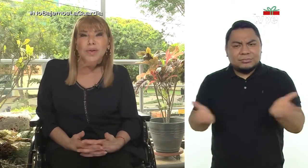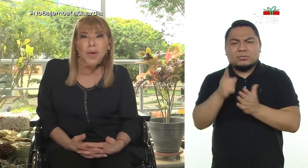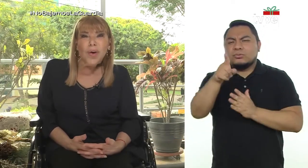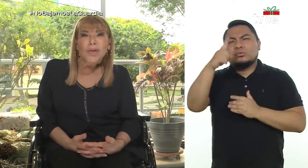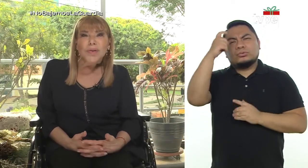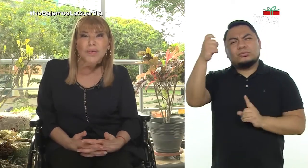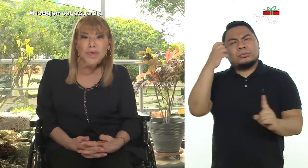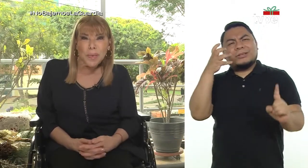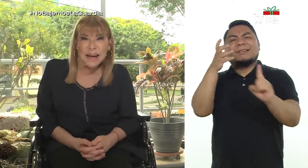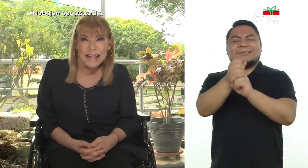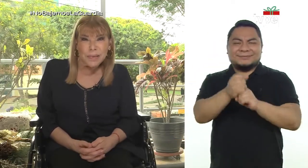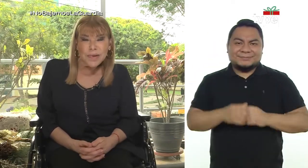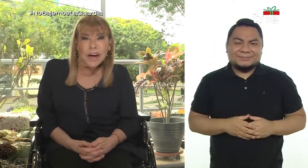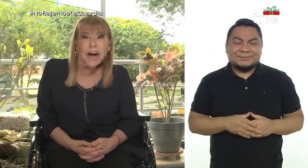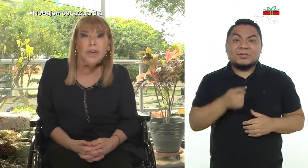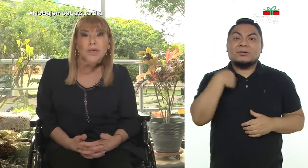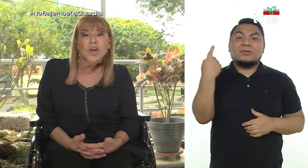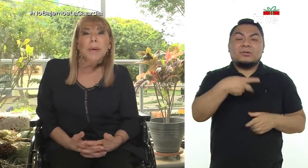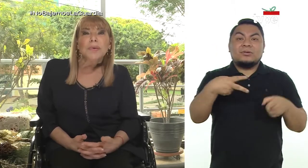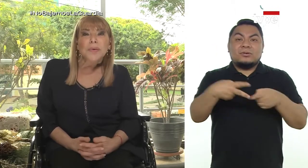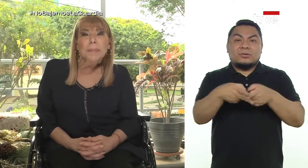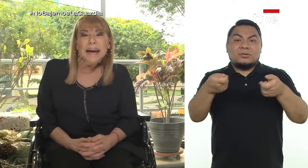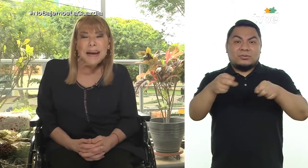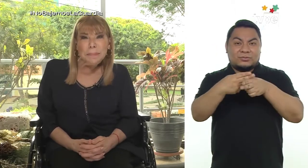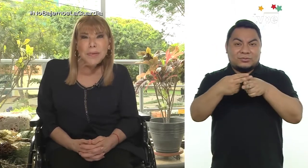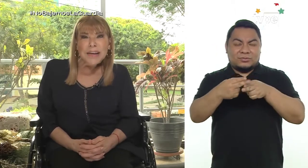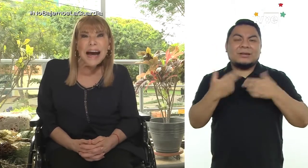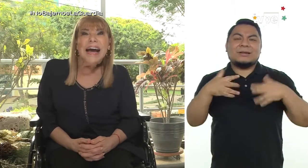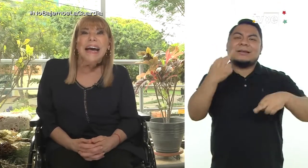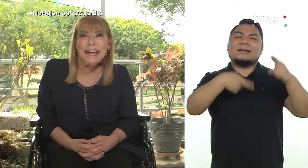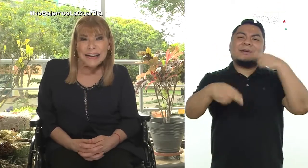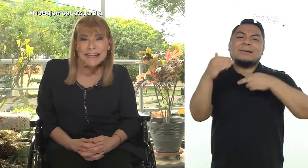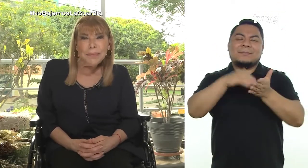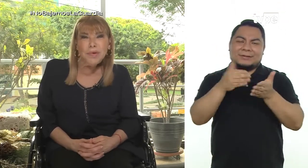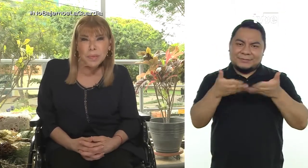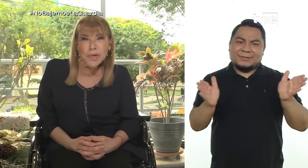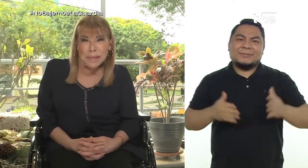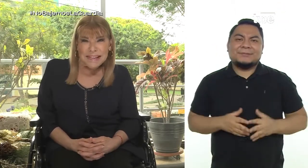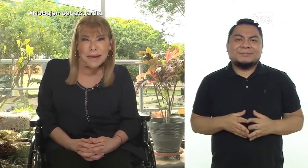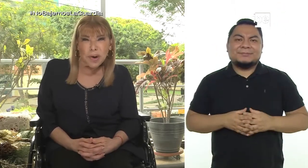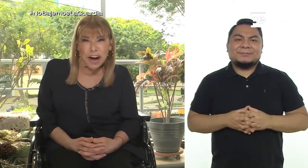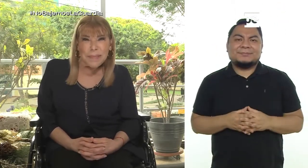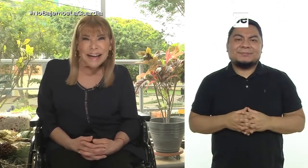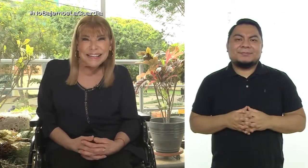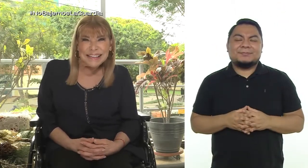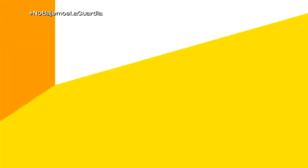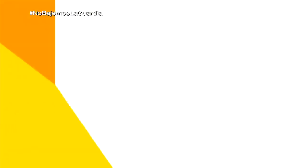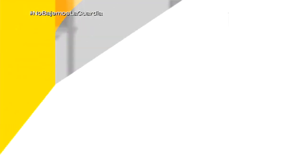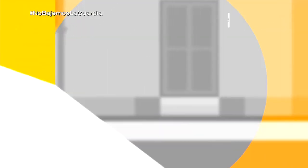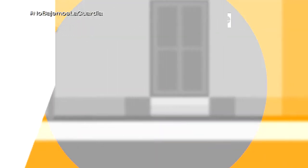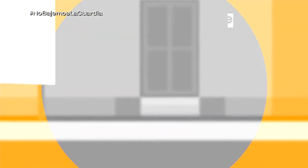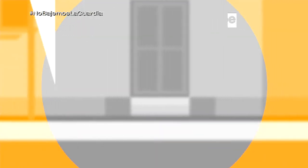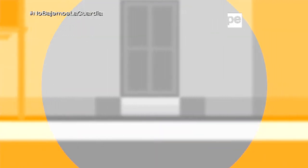logrando todos tus objetivos. Nosotros vamos a una pequeña pausa y regresamos con mucho más en el programa.